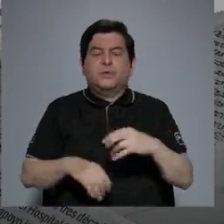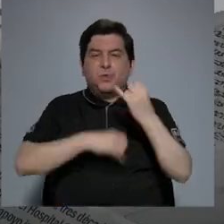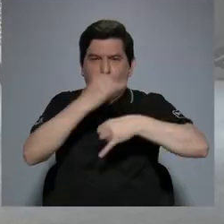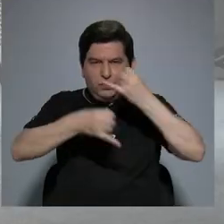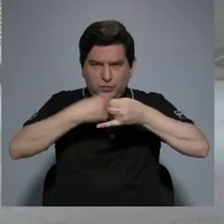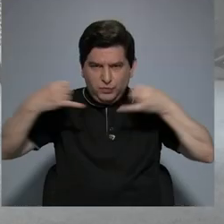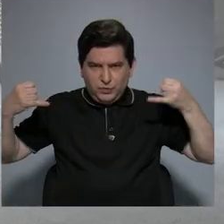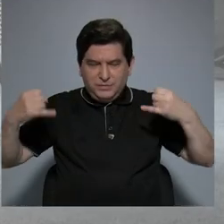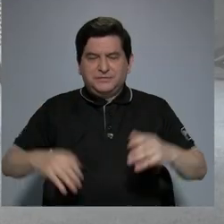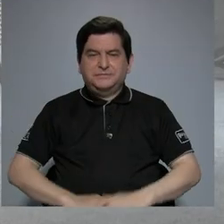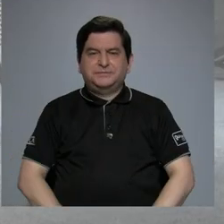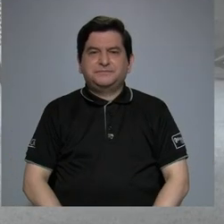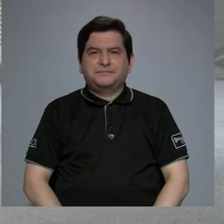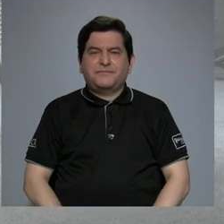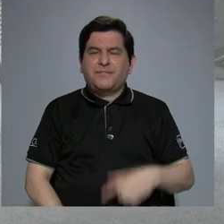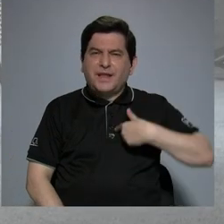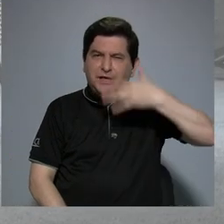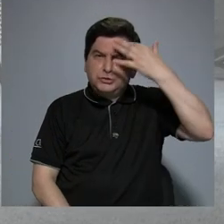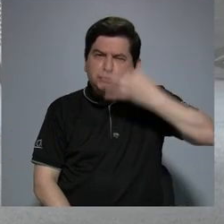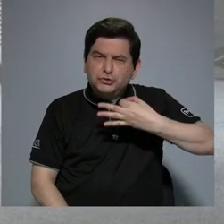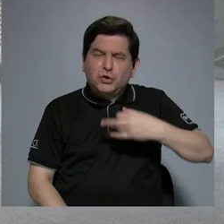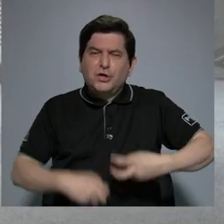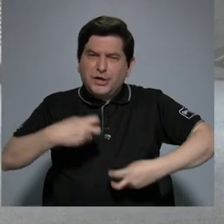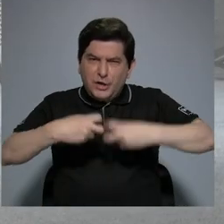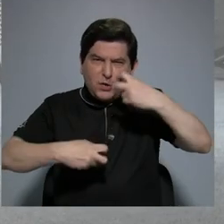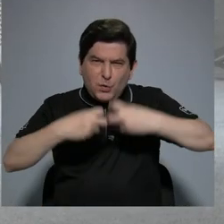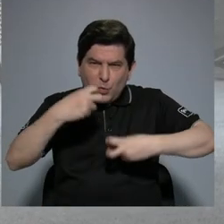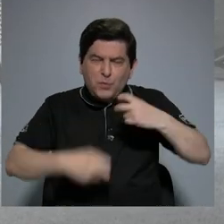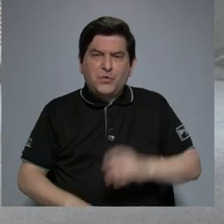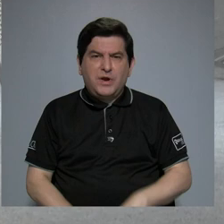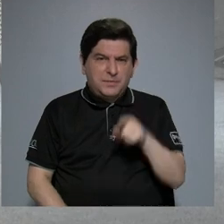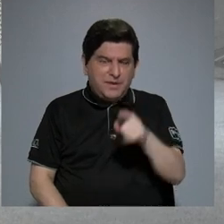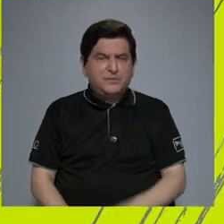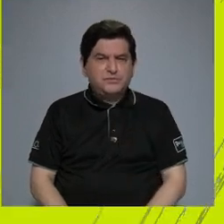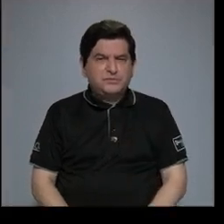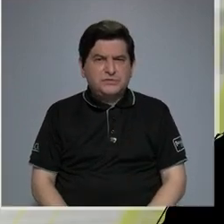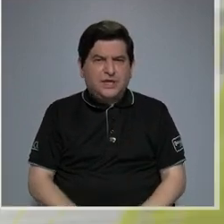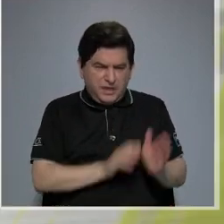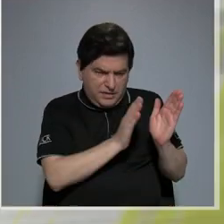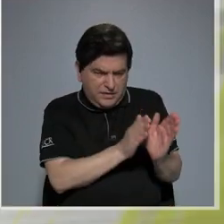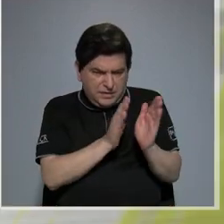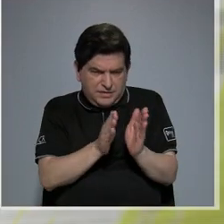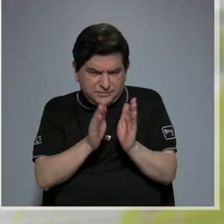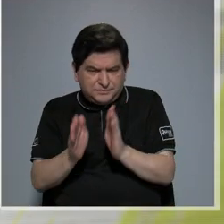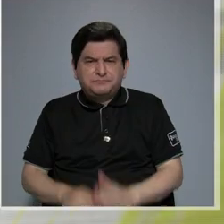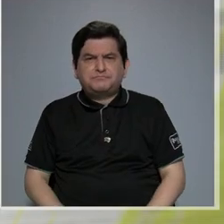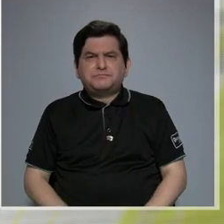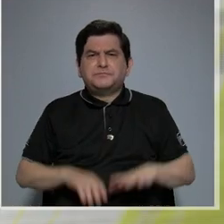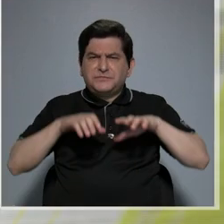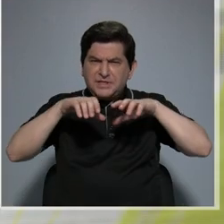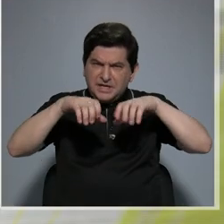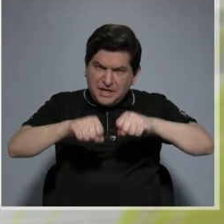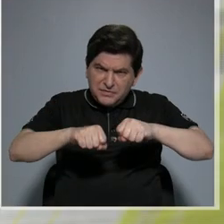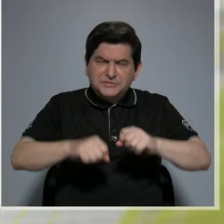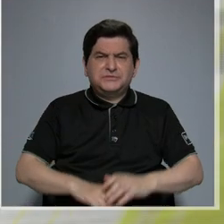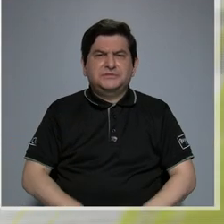Sí, yo creo que hay un problema. Ustedes preparan muchos, muchos graduaciones.